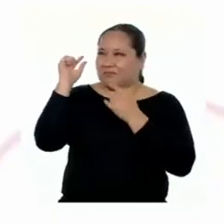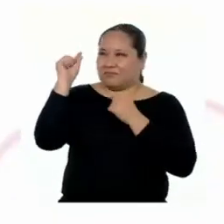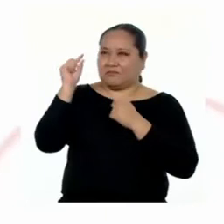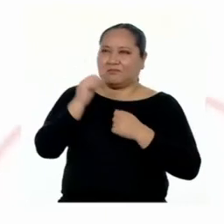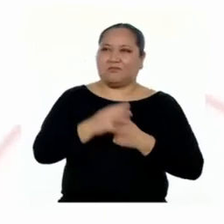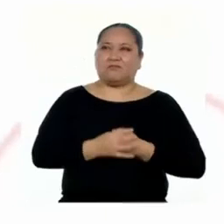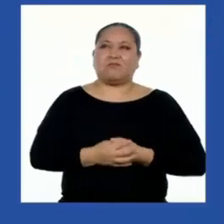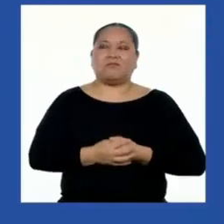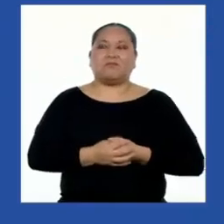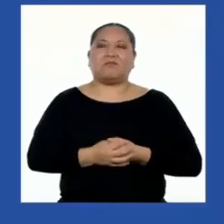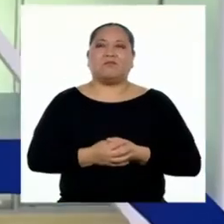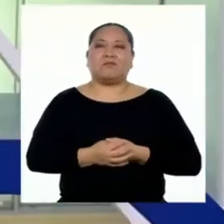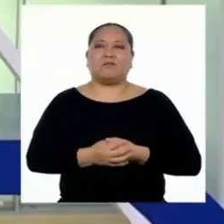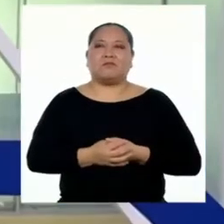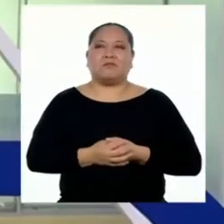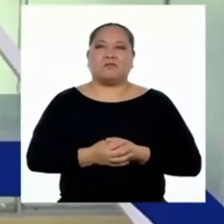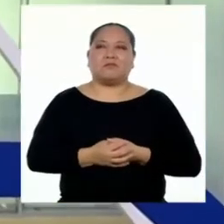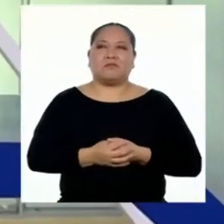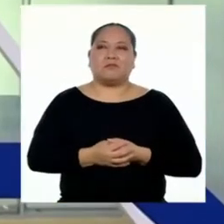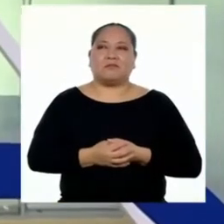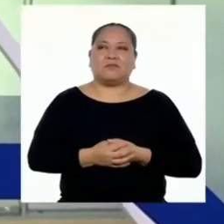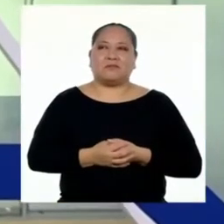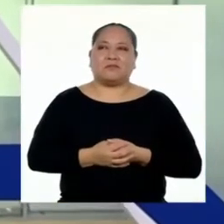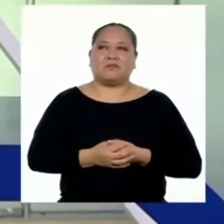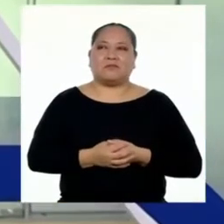minutitos.